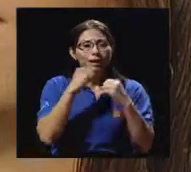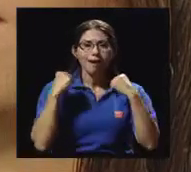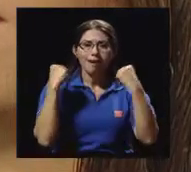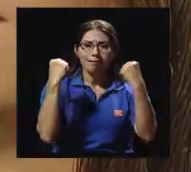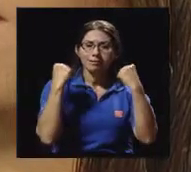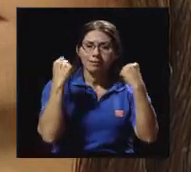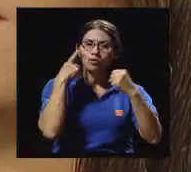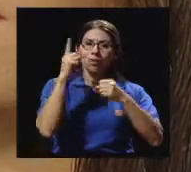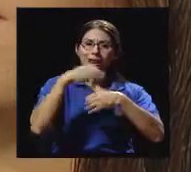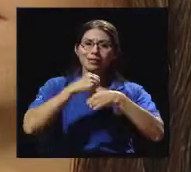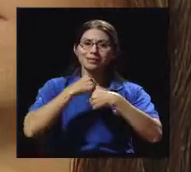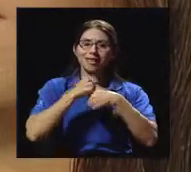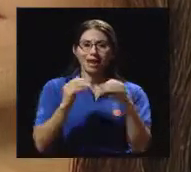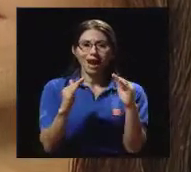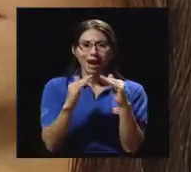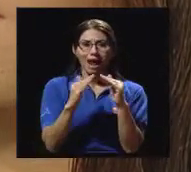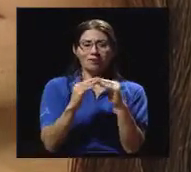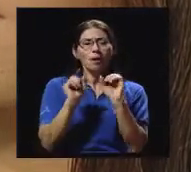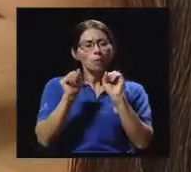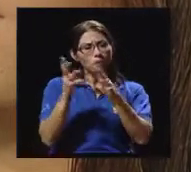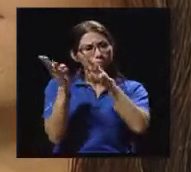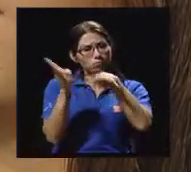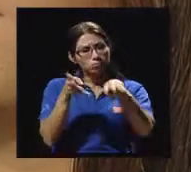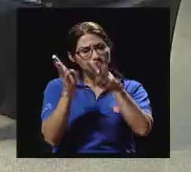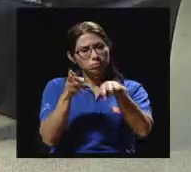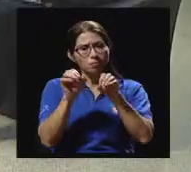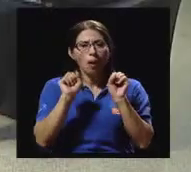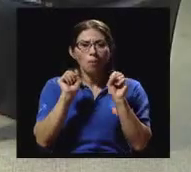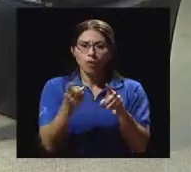revisarla, bajarla y empezar a implementar.